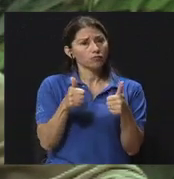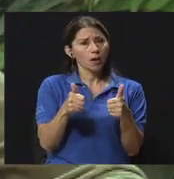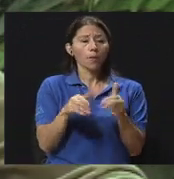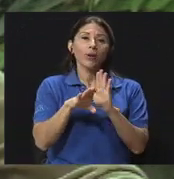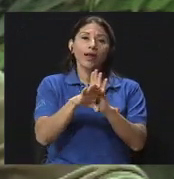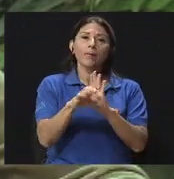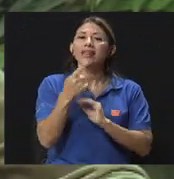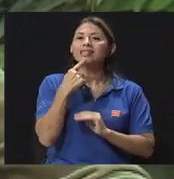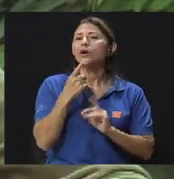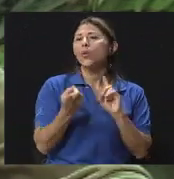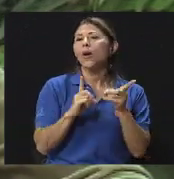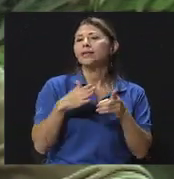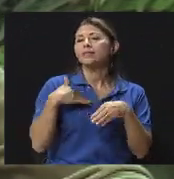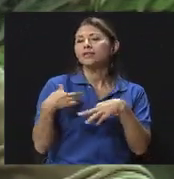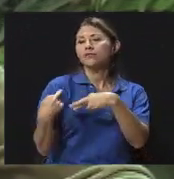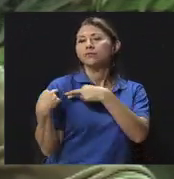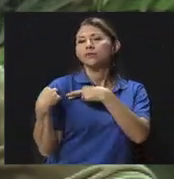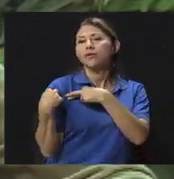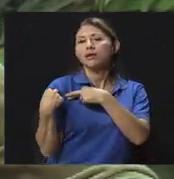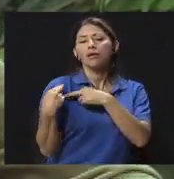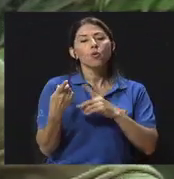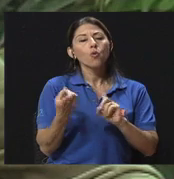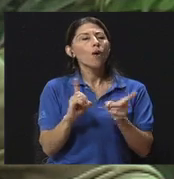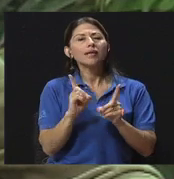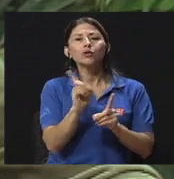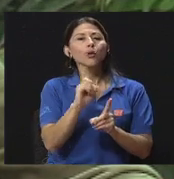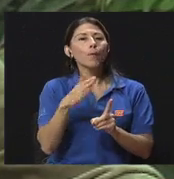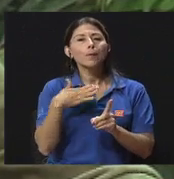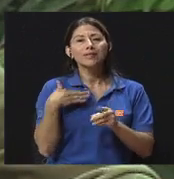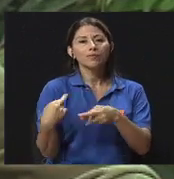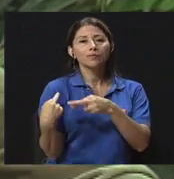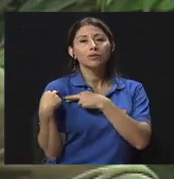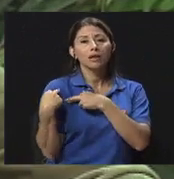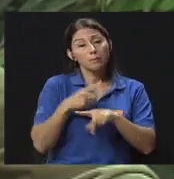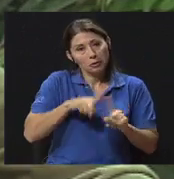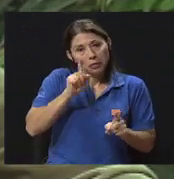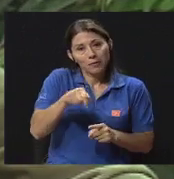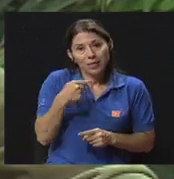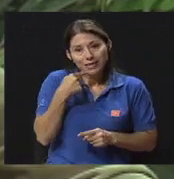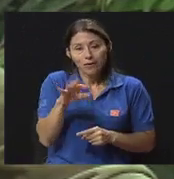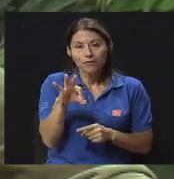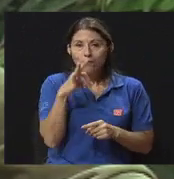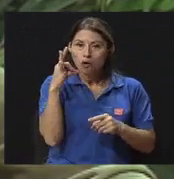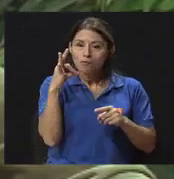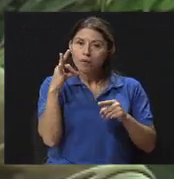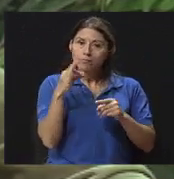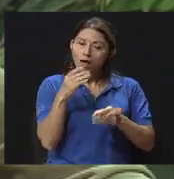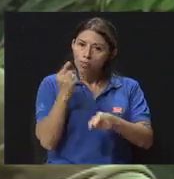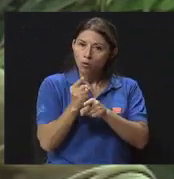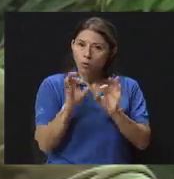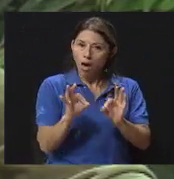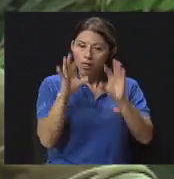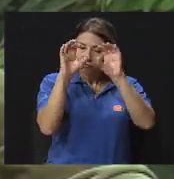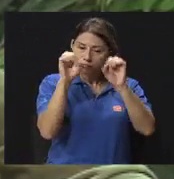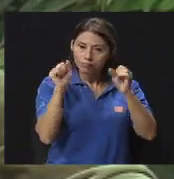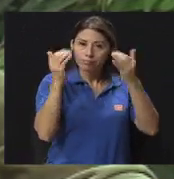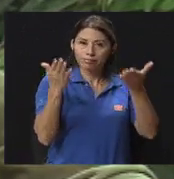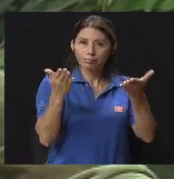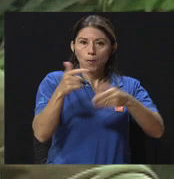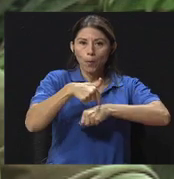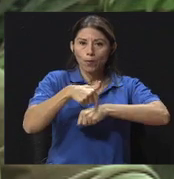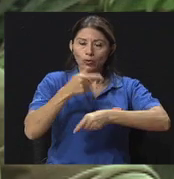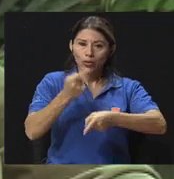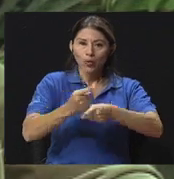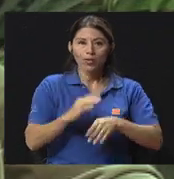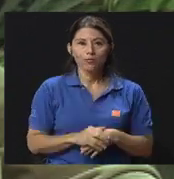¿Qué no me corresponde? Claro que hay que decirlo de manera adecuada y en el momento adecuado también, ¿verdad? Bueno, ¿cómo cuesta esto, Shirley, de